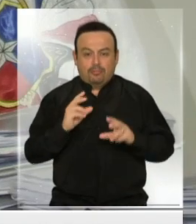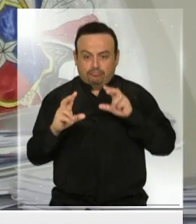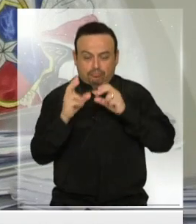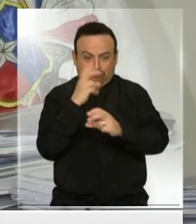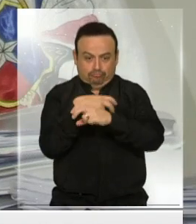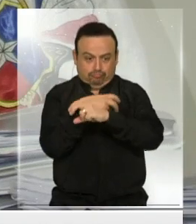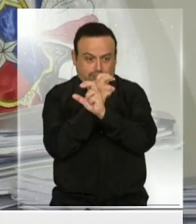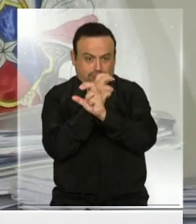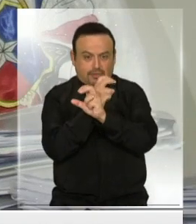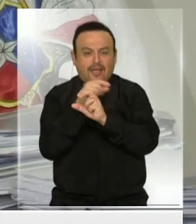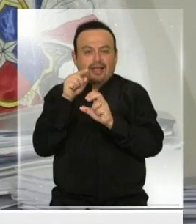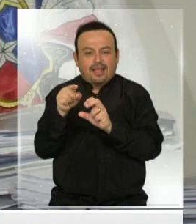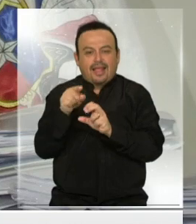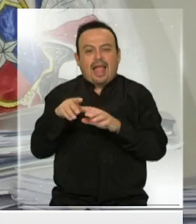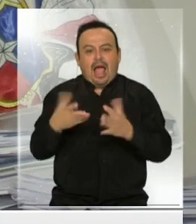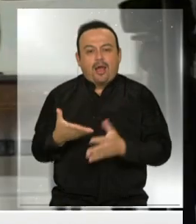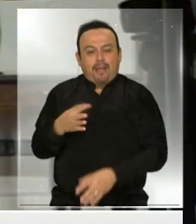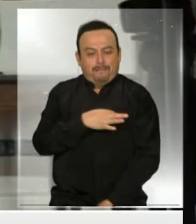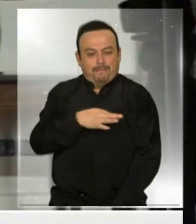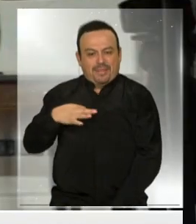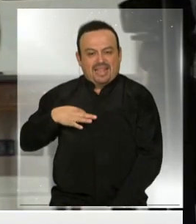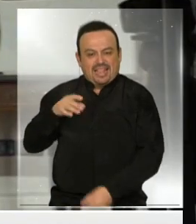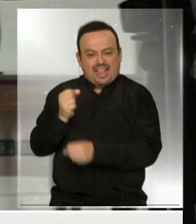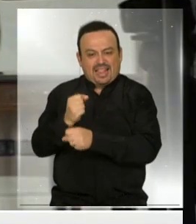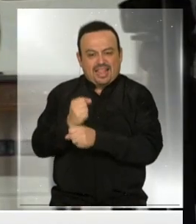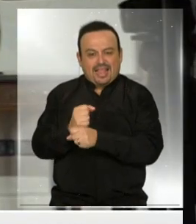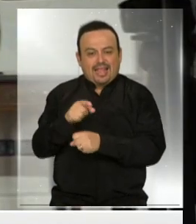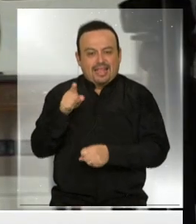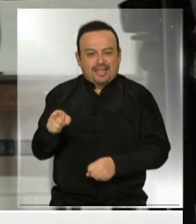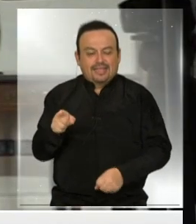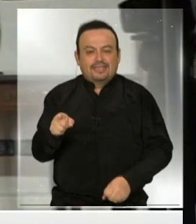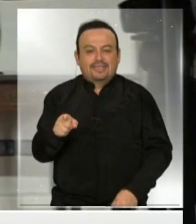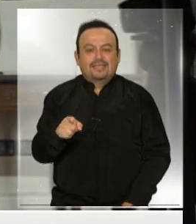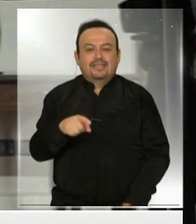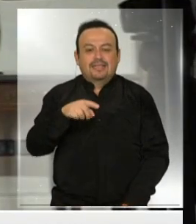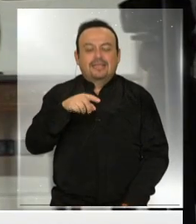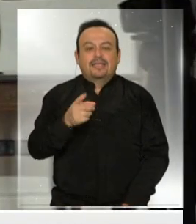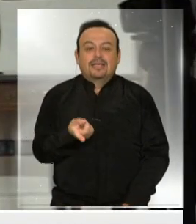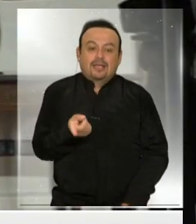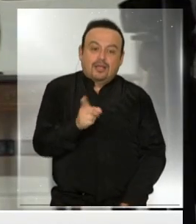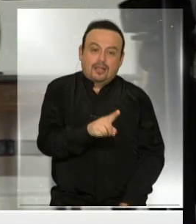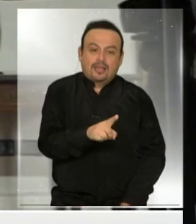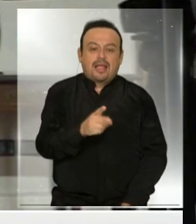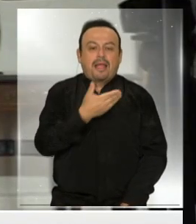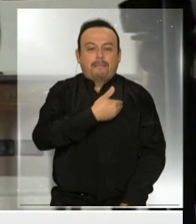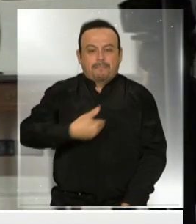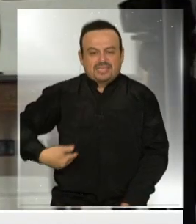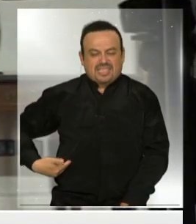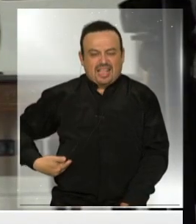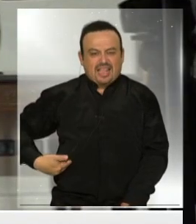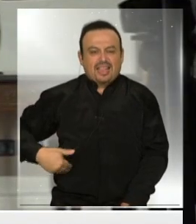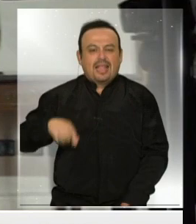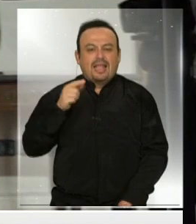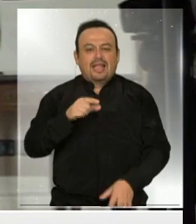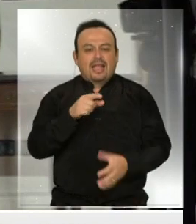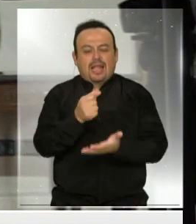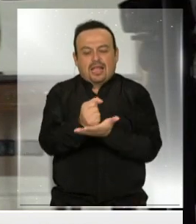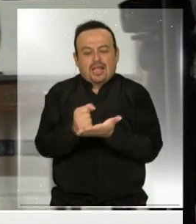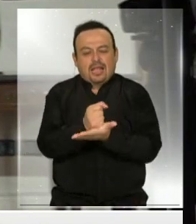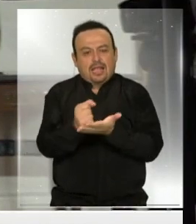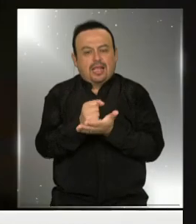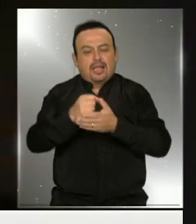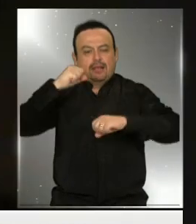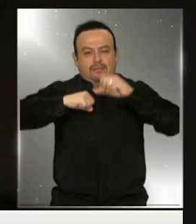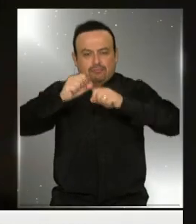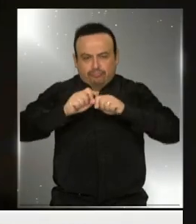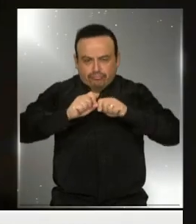a la Ministra del Trabajo, María José Saldívar. Tenemos también a la Presidenta del Gremio de los Emprendedores,